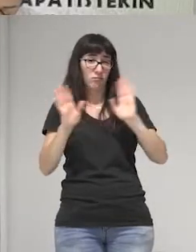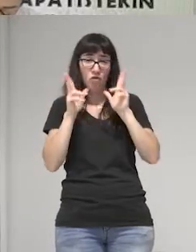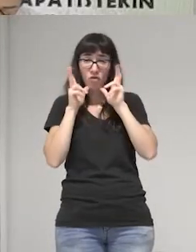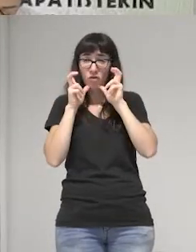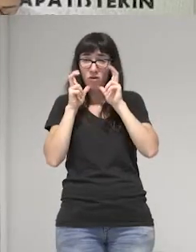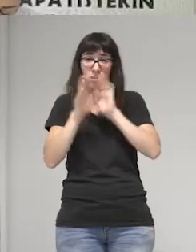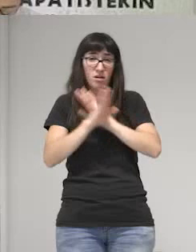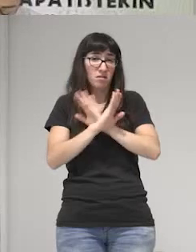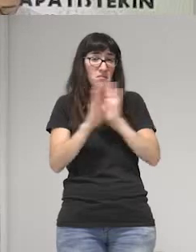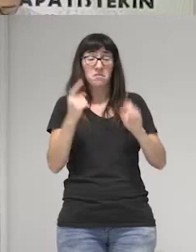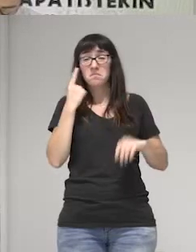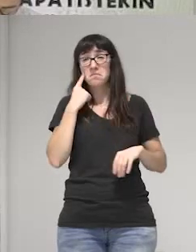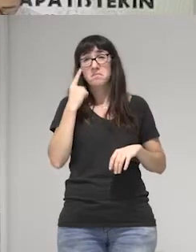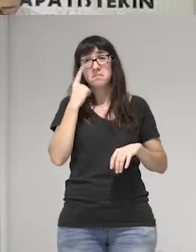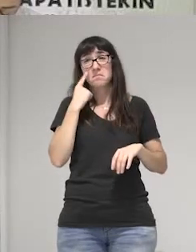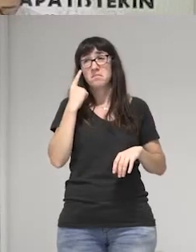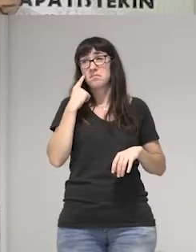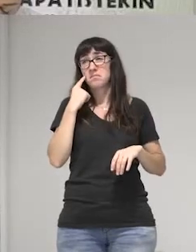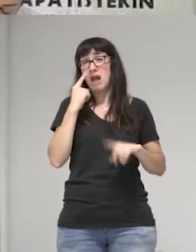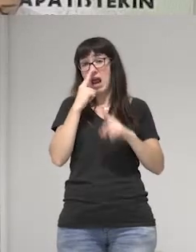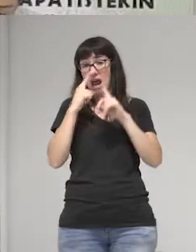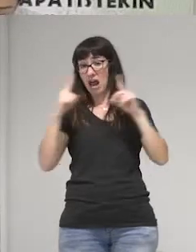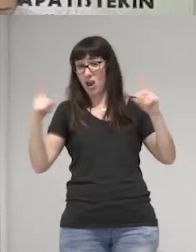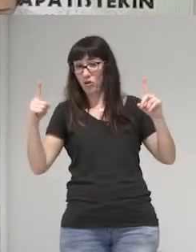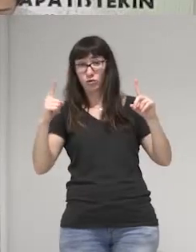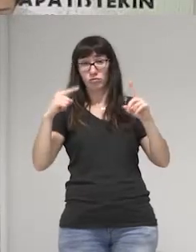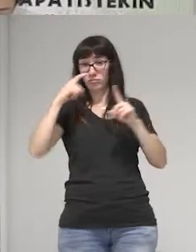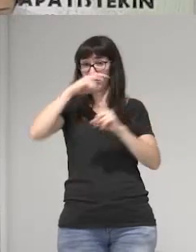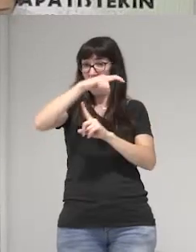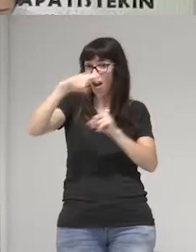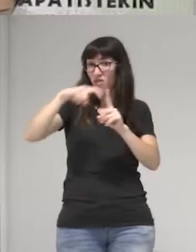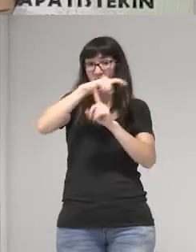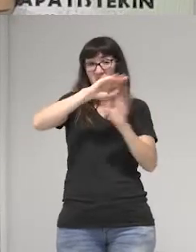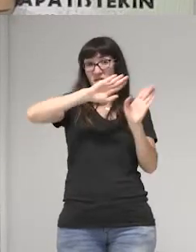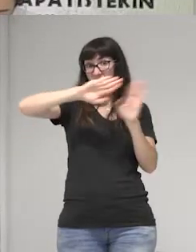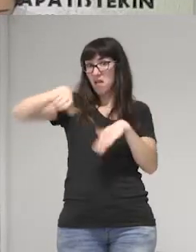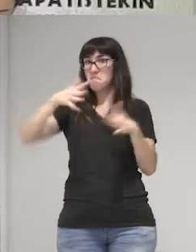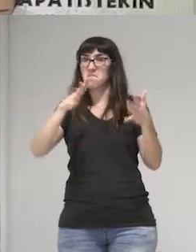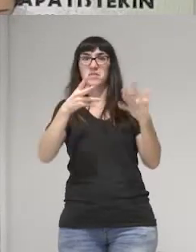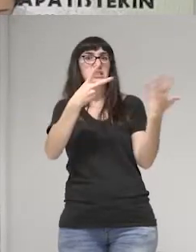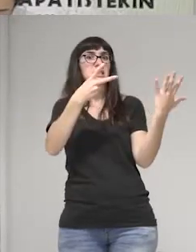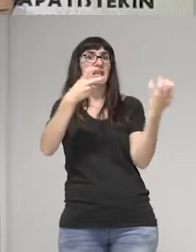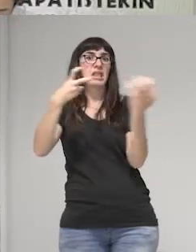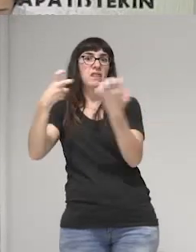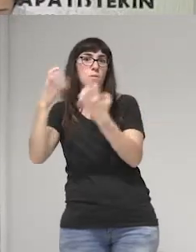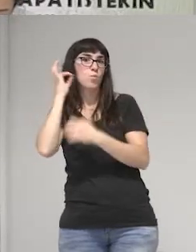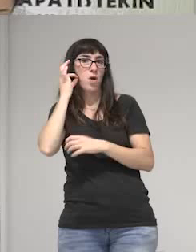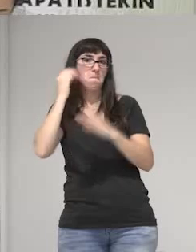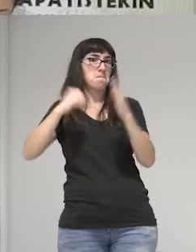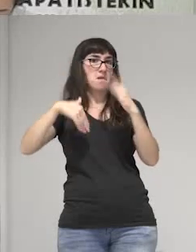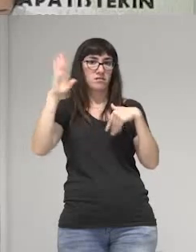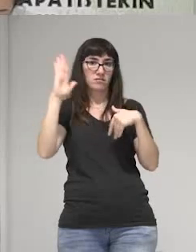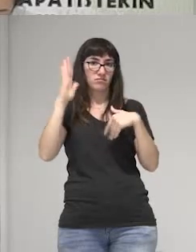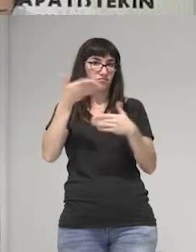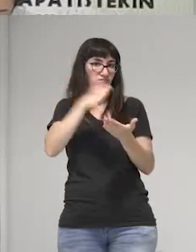Generalmente terminamos el año cada año con más de 700 mujeres asesinadas.